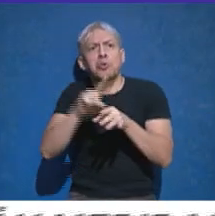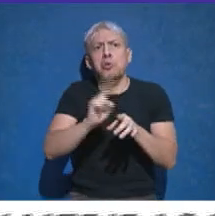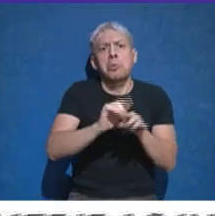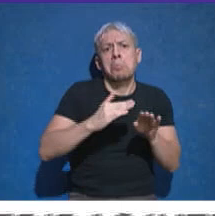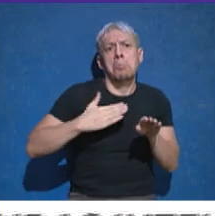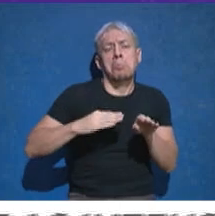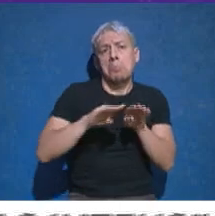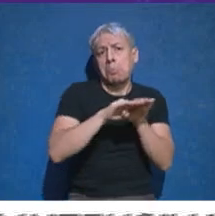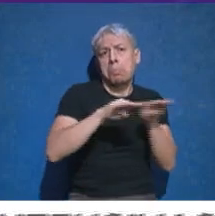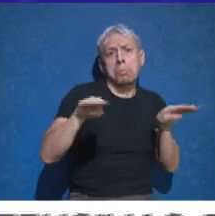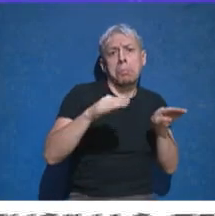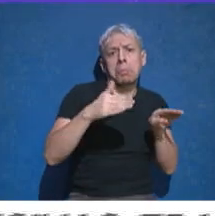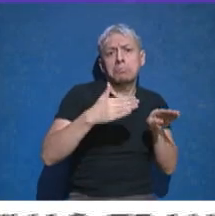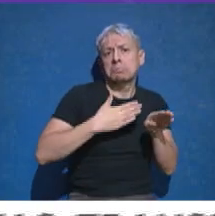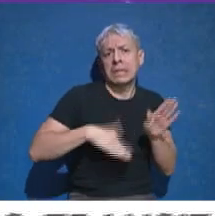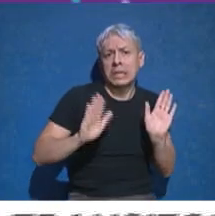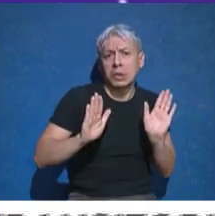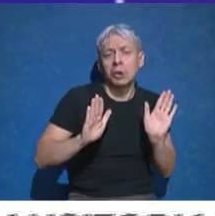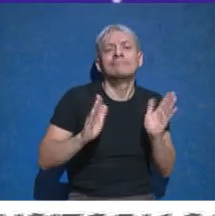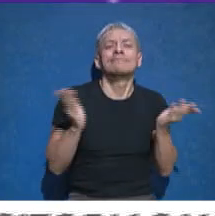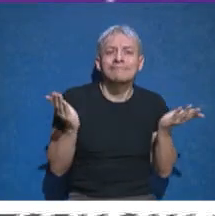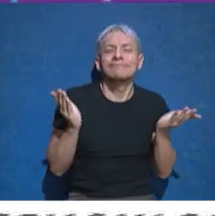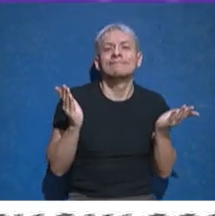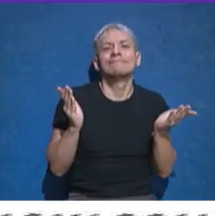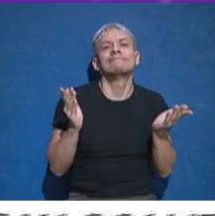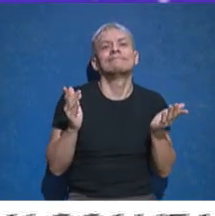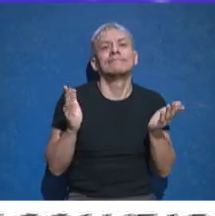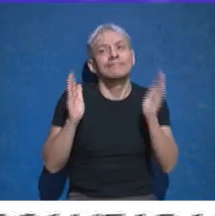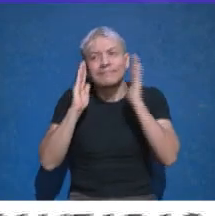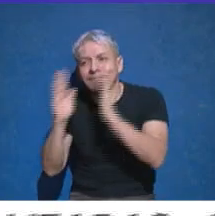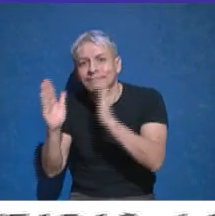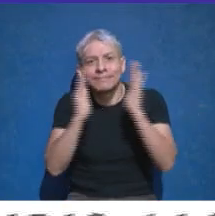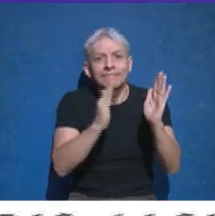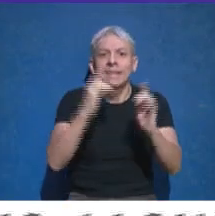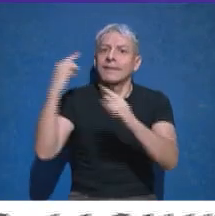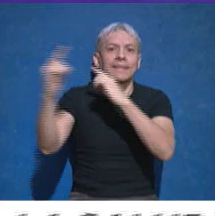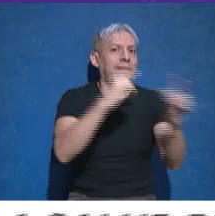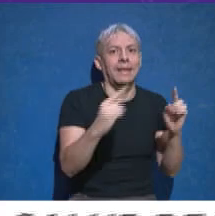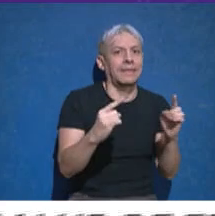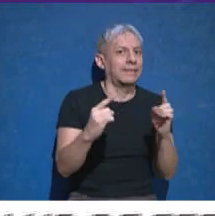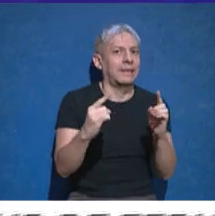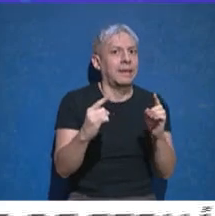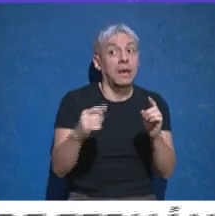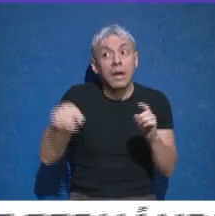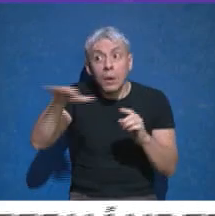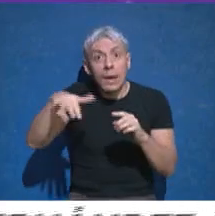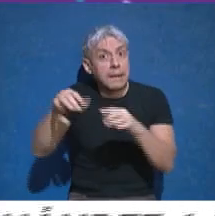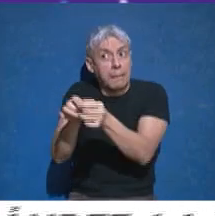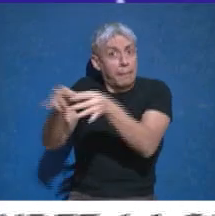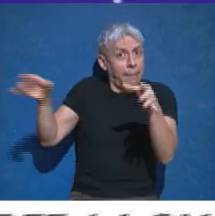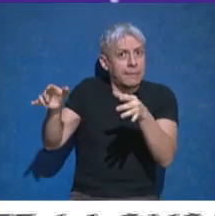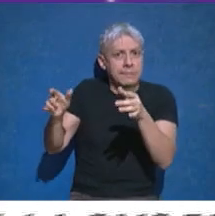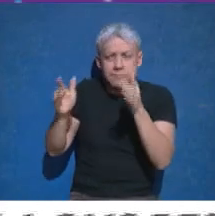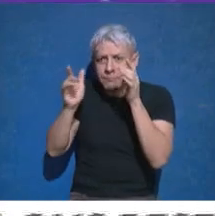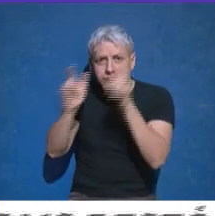Entonces, las medidas que se buscan que sean focalizadas en los lugares, que sean intensivas tomadas en esos lugares